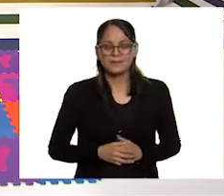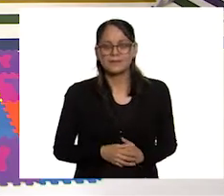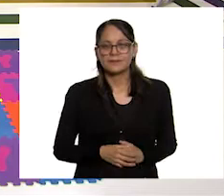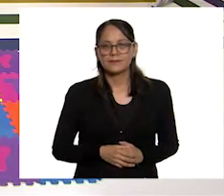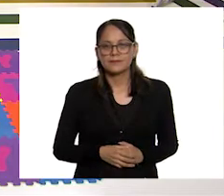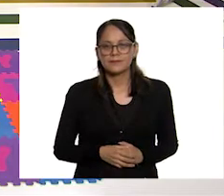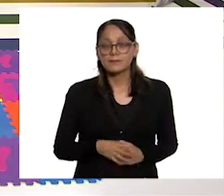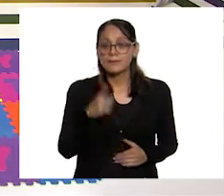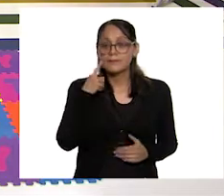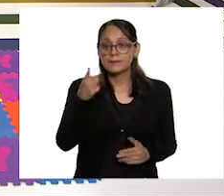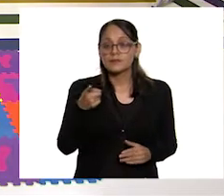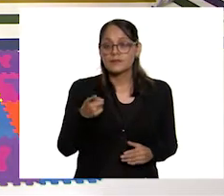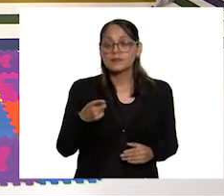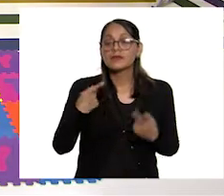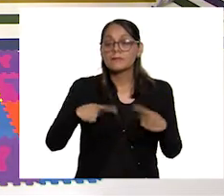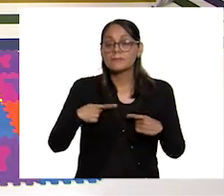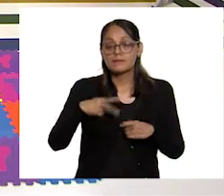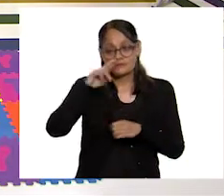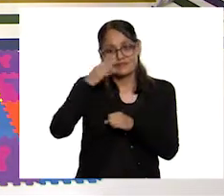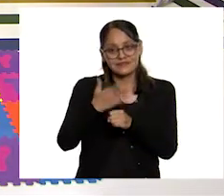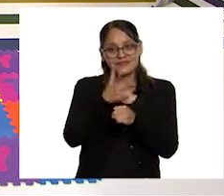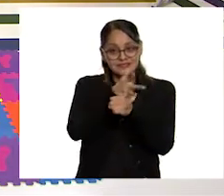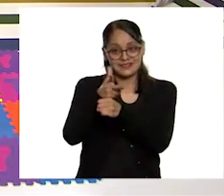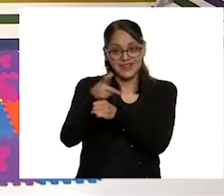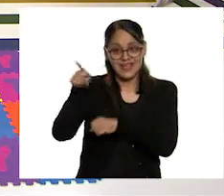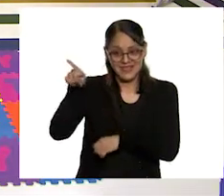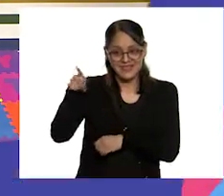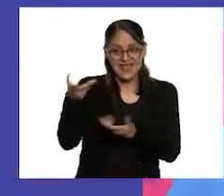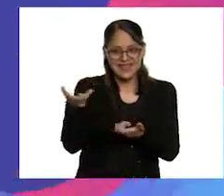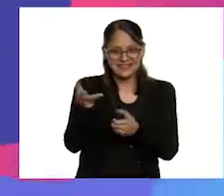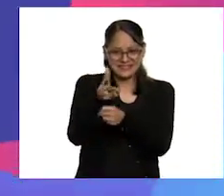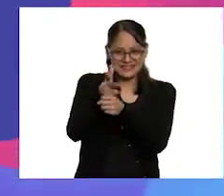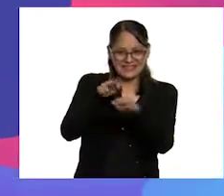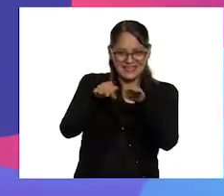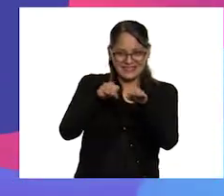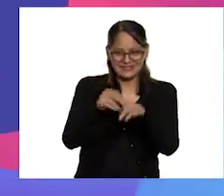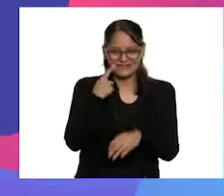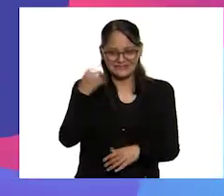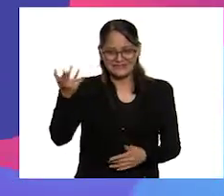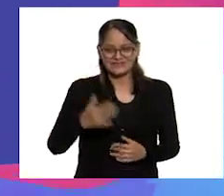que está hecho por una camarógrafa o camarógrafo. es, ahí está.